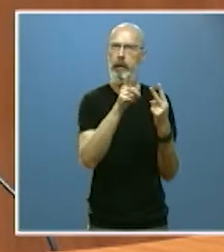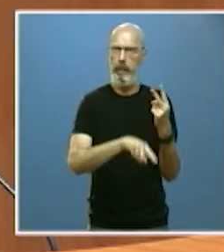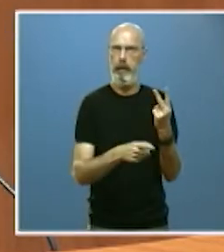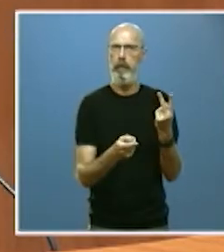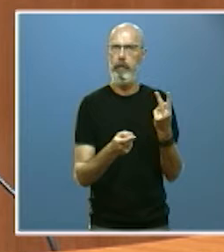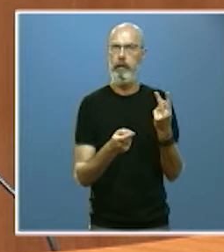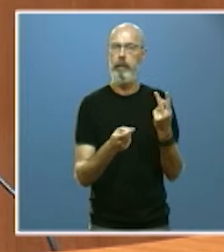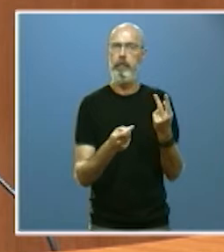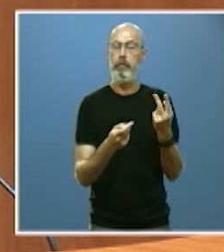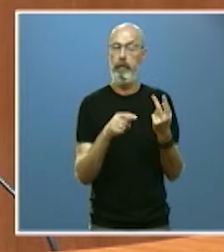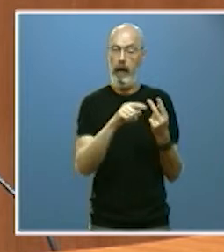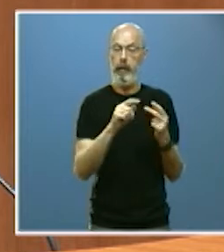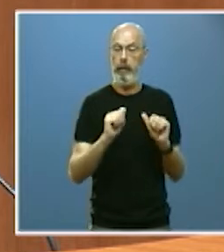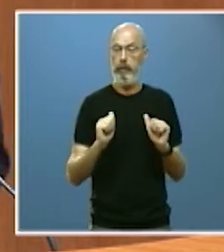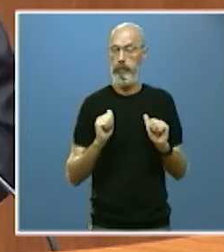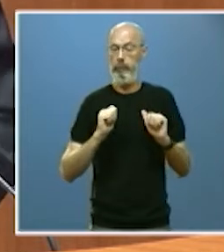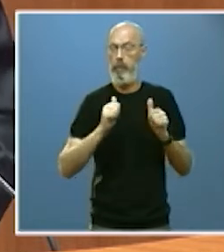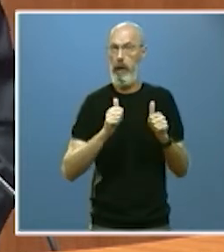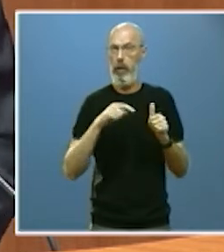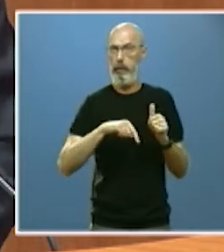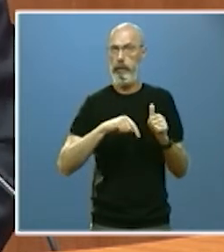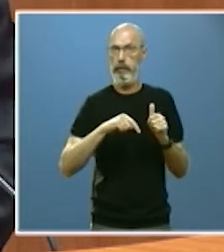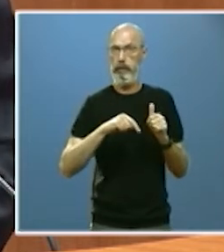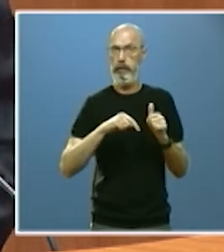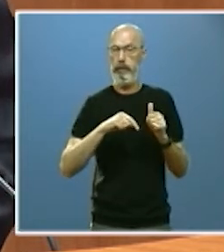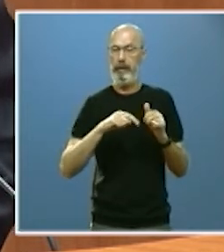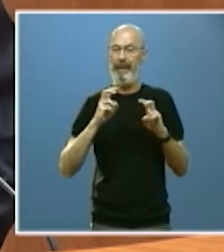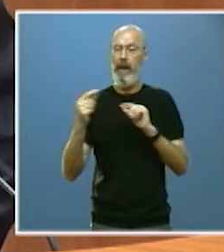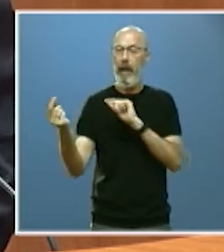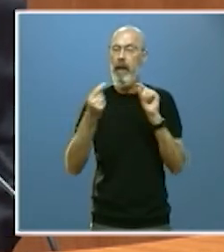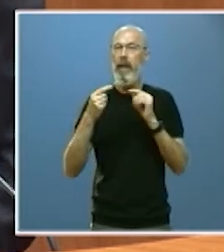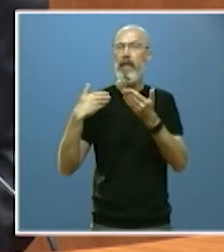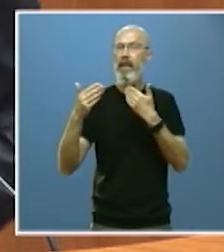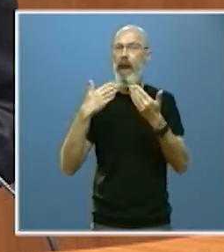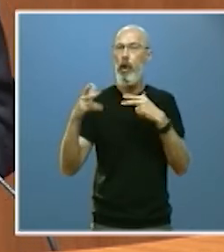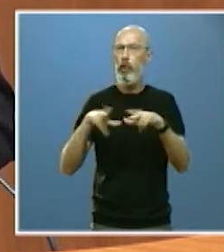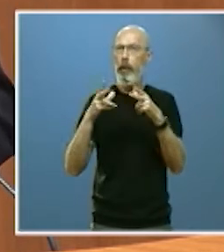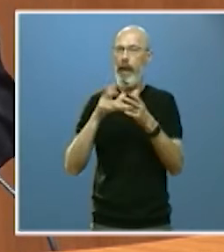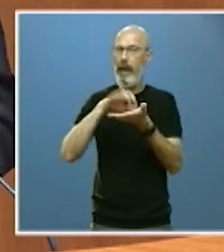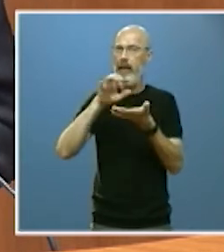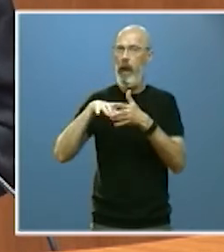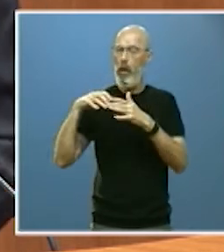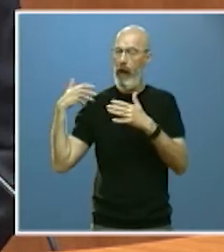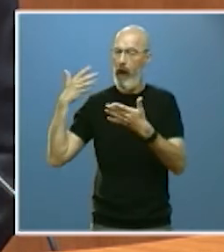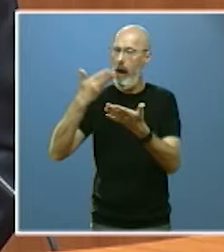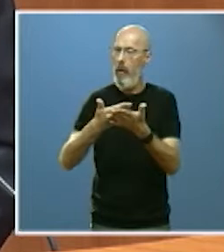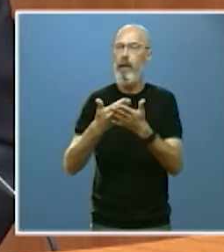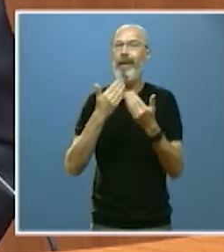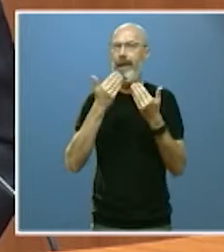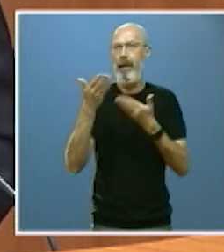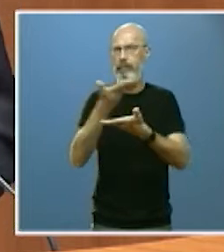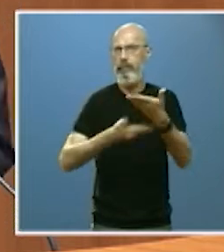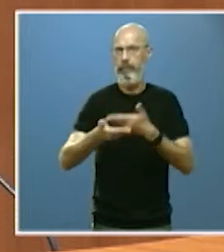contribuyendo desde su puesta en marcha el diálogo social de Castilla y León, que, como afirma nuestro propio estatuto,